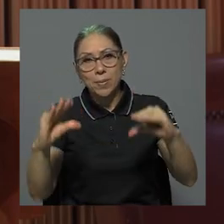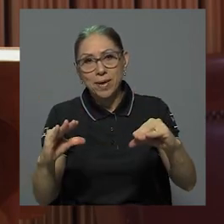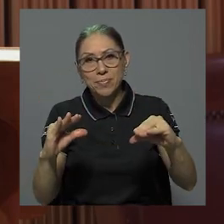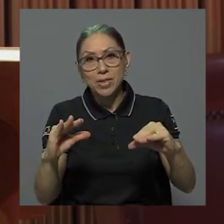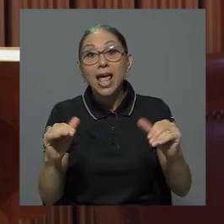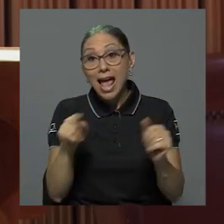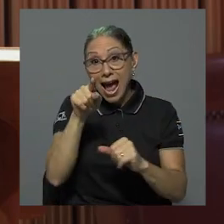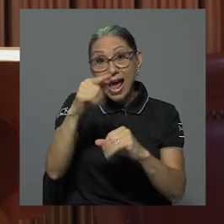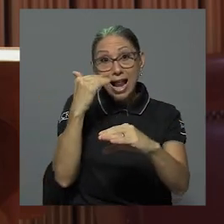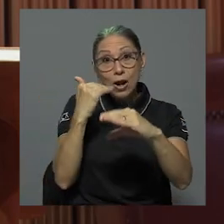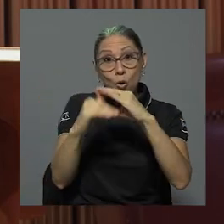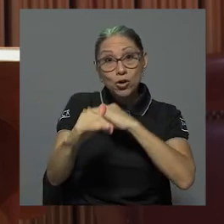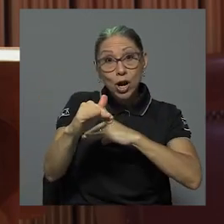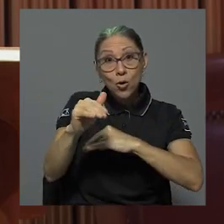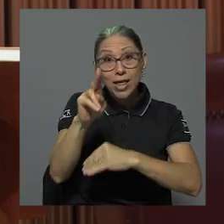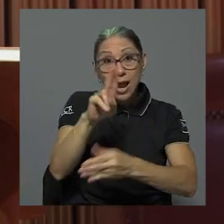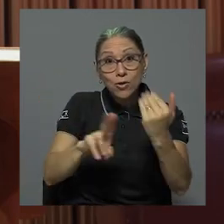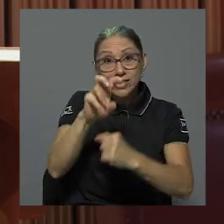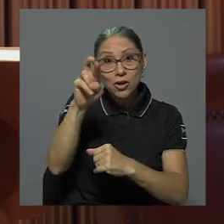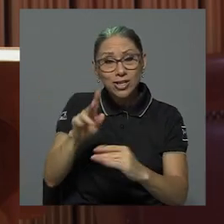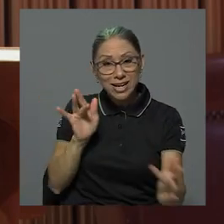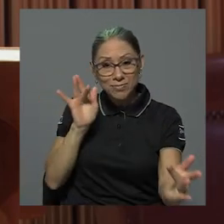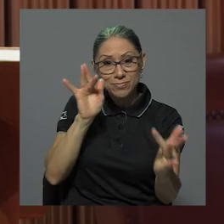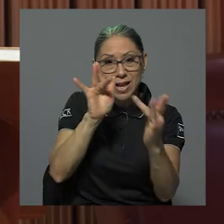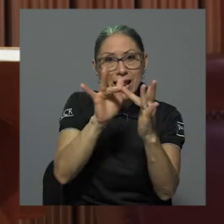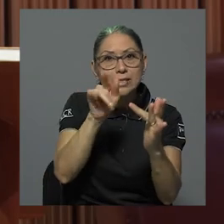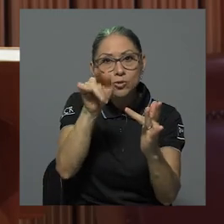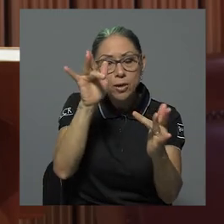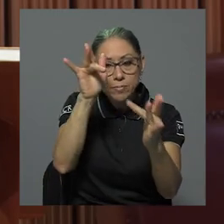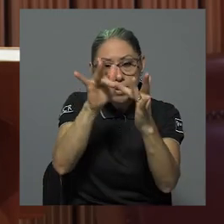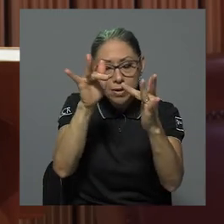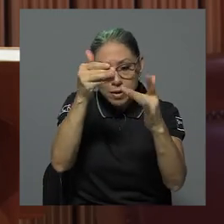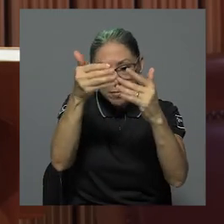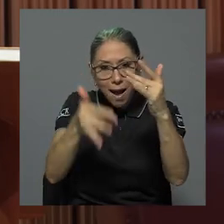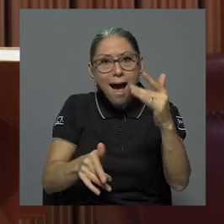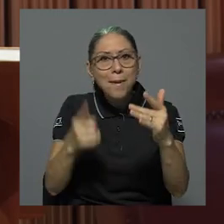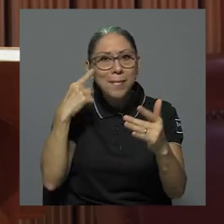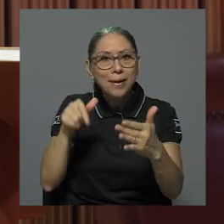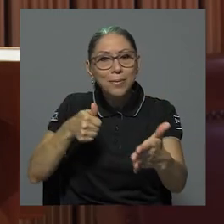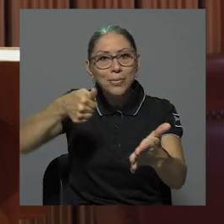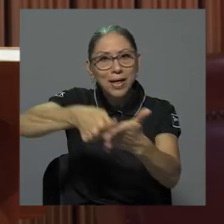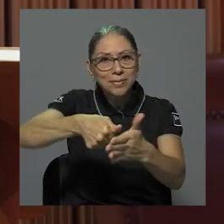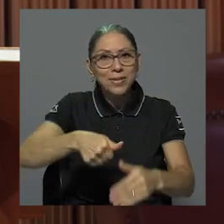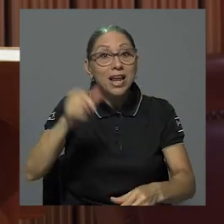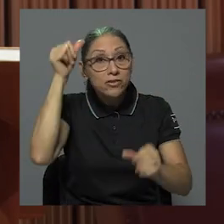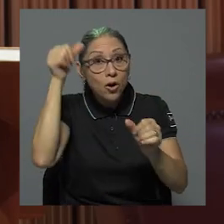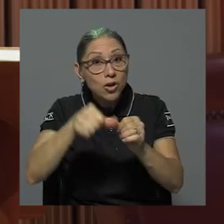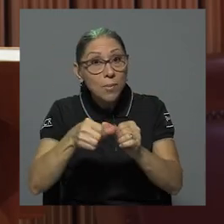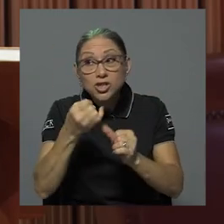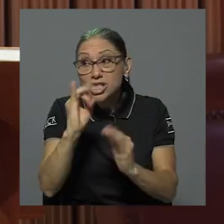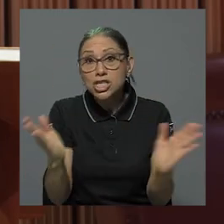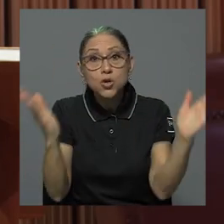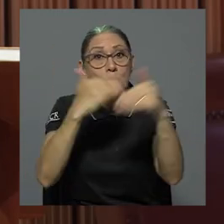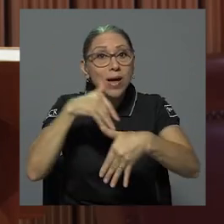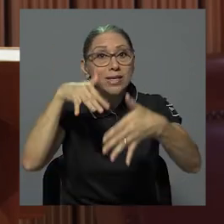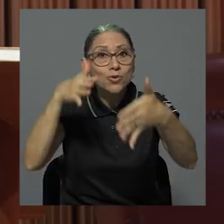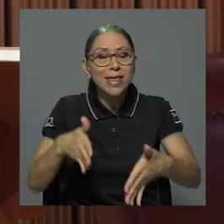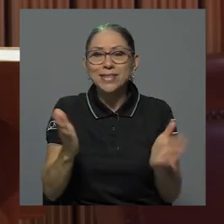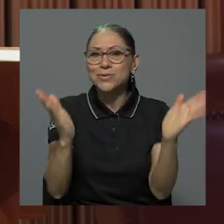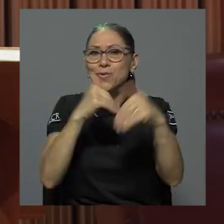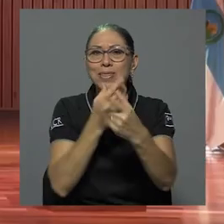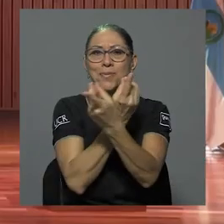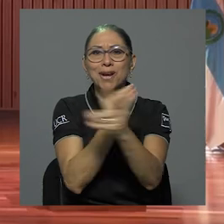al correo institucional y siguiendo las instrucciones que ahí se les indican. Les recordamos que sin estudiantes no hay democracia.